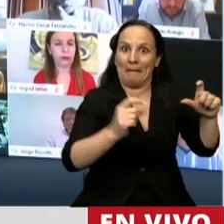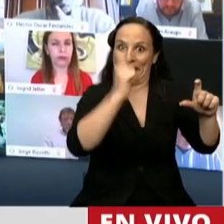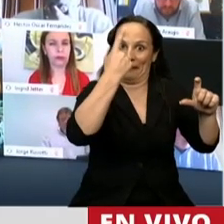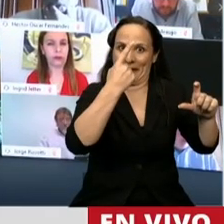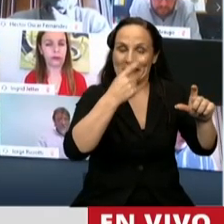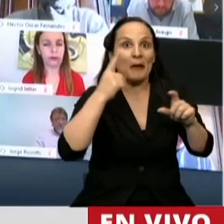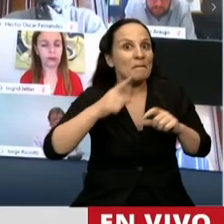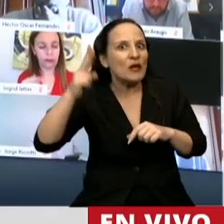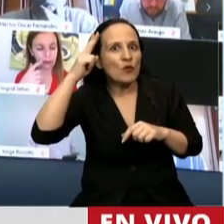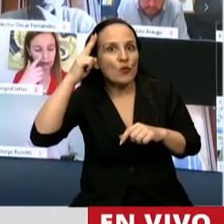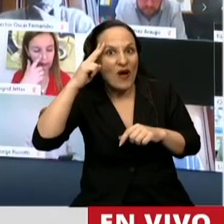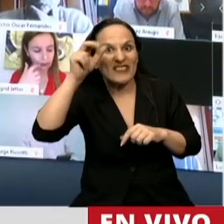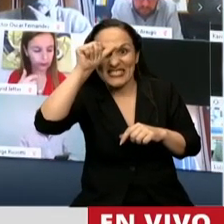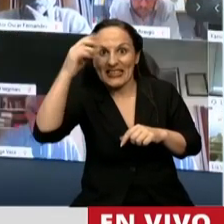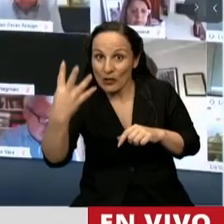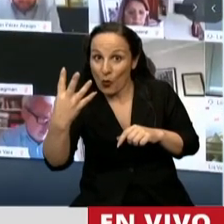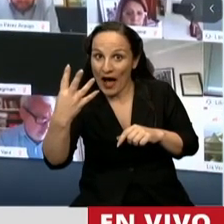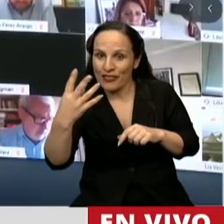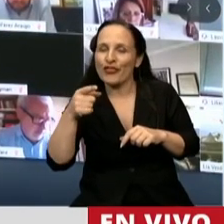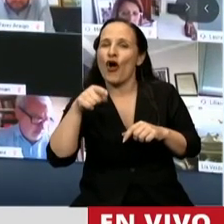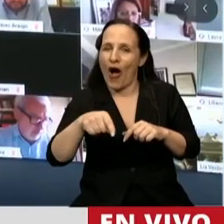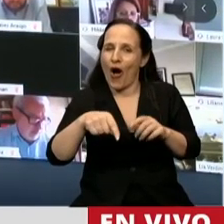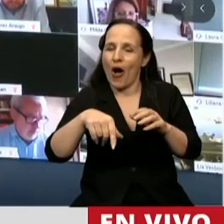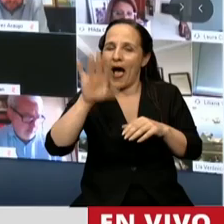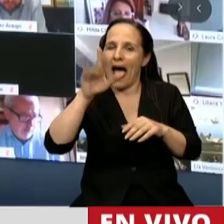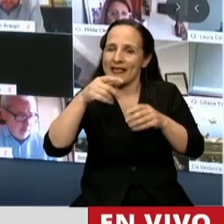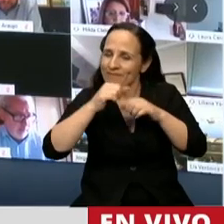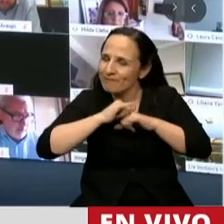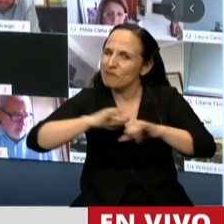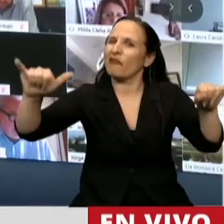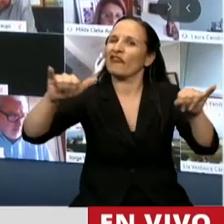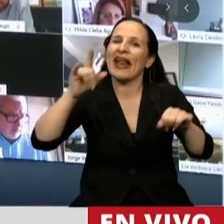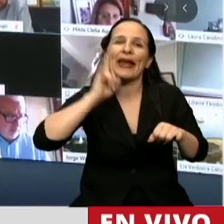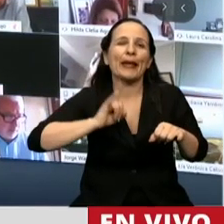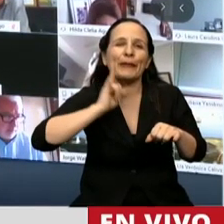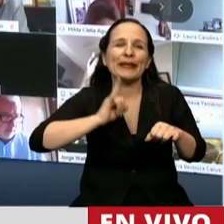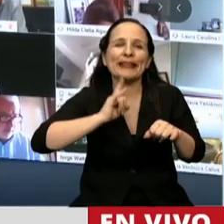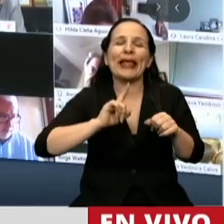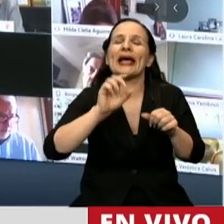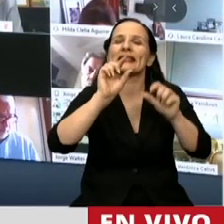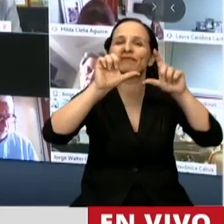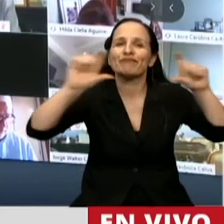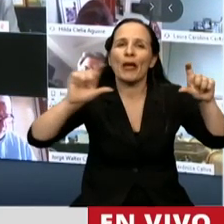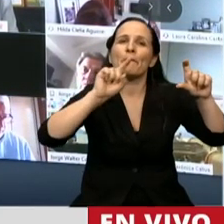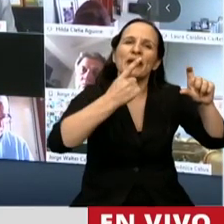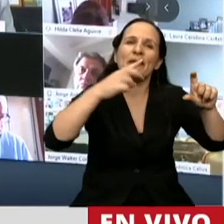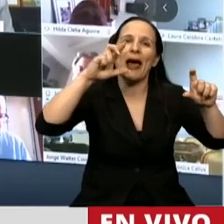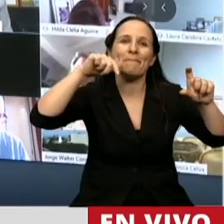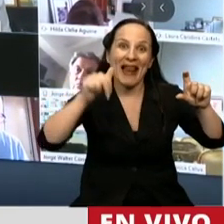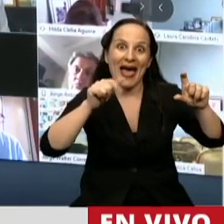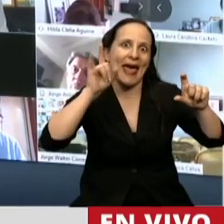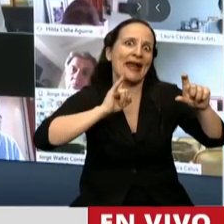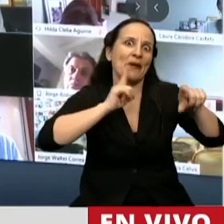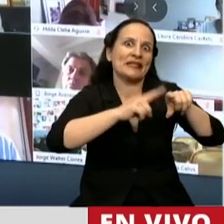1964 presentó en sociedad la tira cómica de Mafalda en la revista Primera Plana, una de las grandes